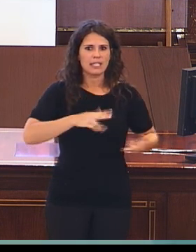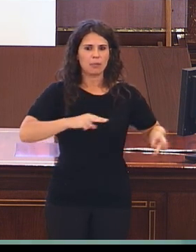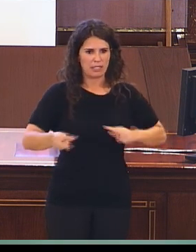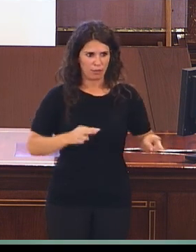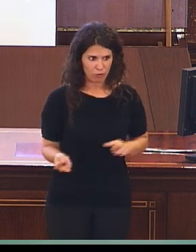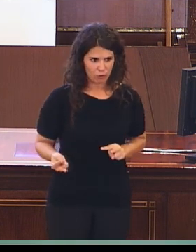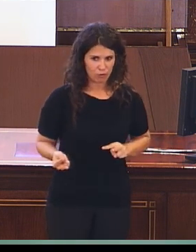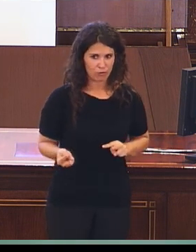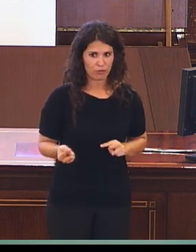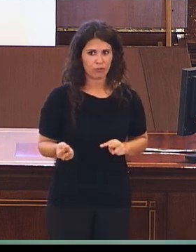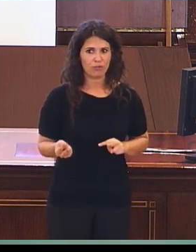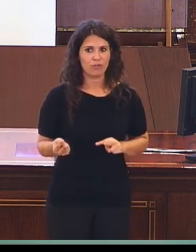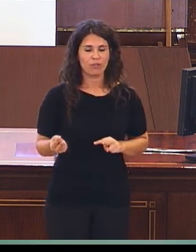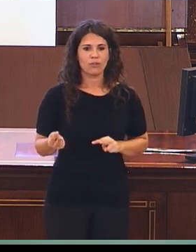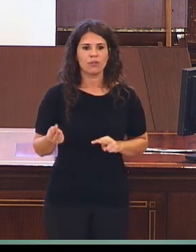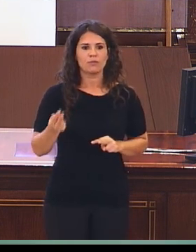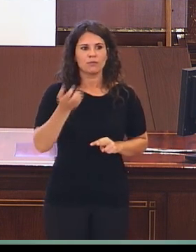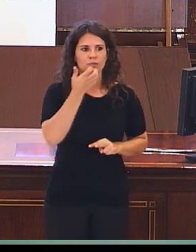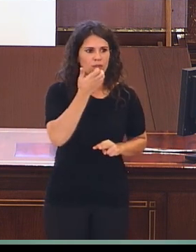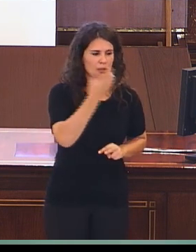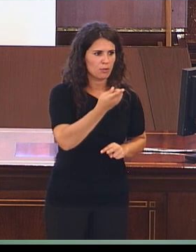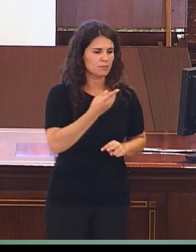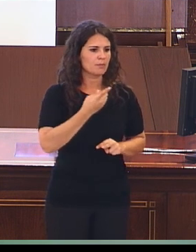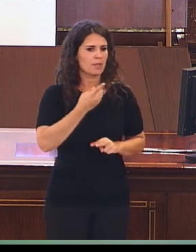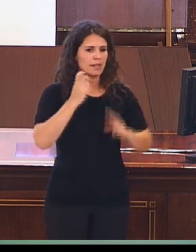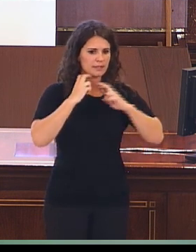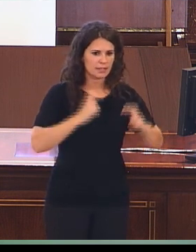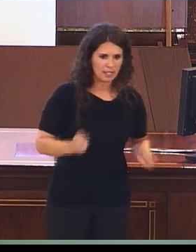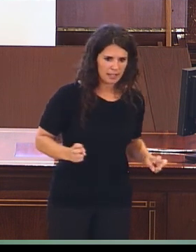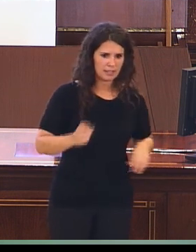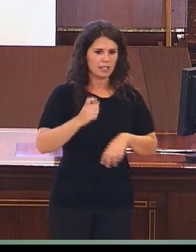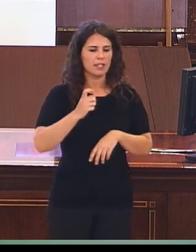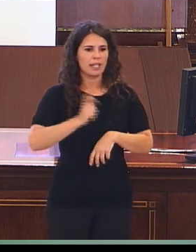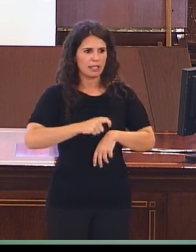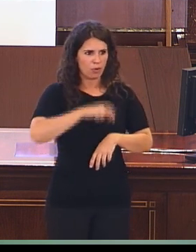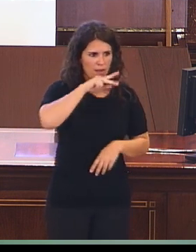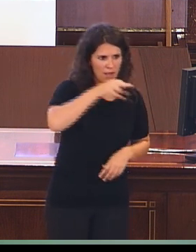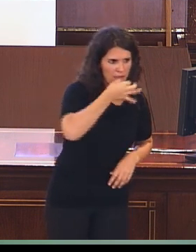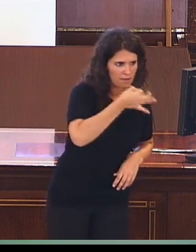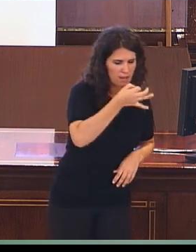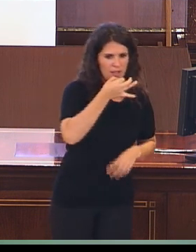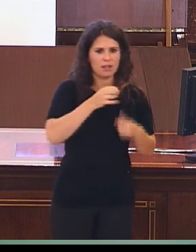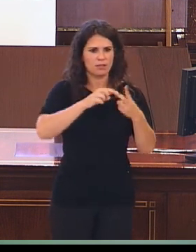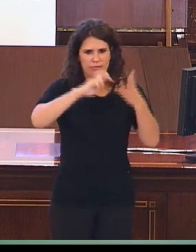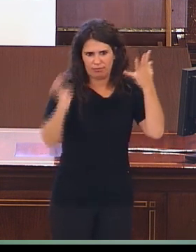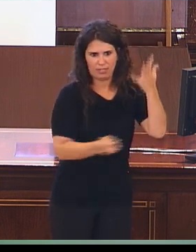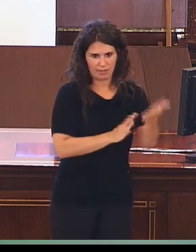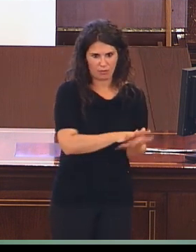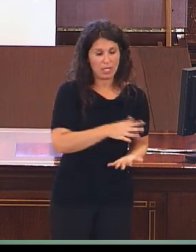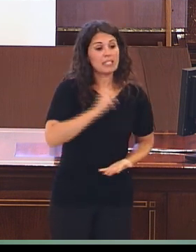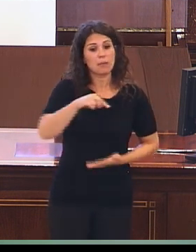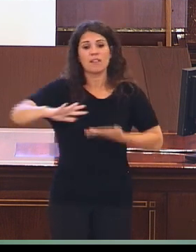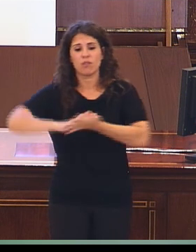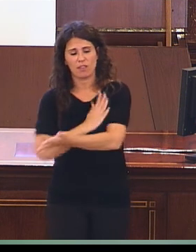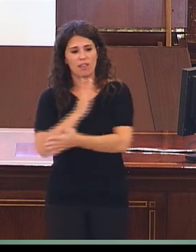de ritmo de habla, estrés, ubicación del intérprete, factores que influyen en las enfermedades